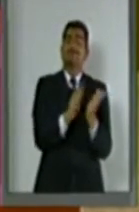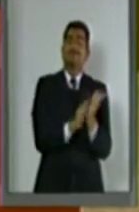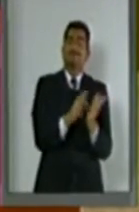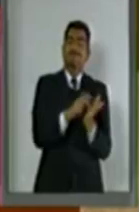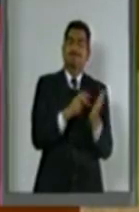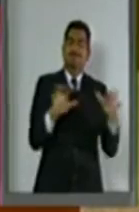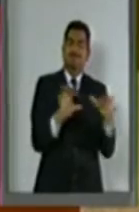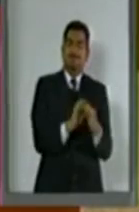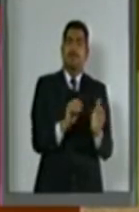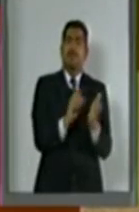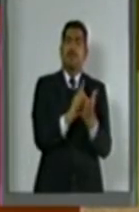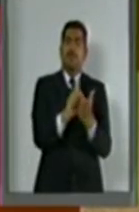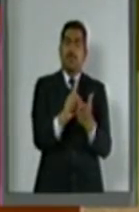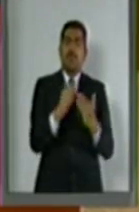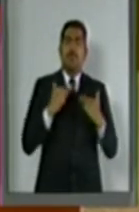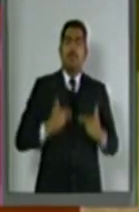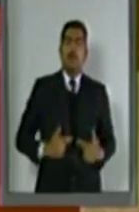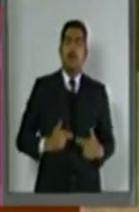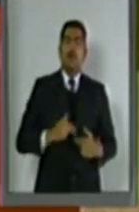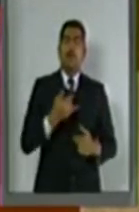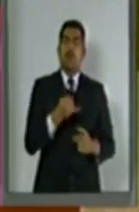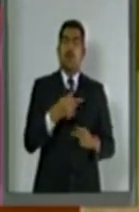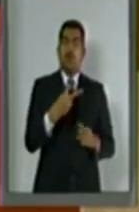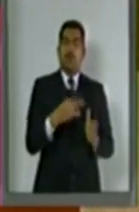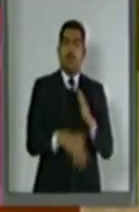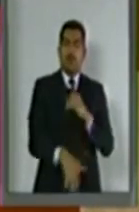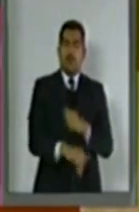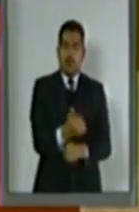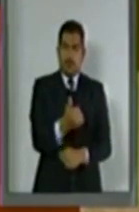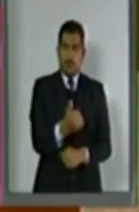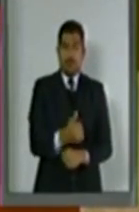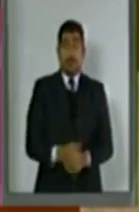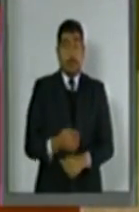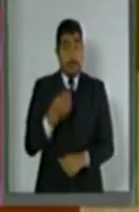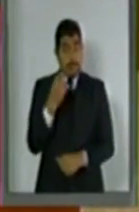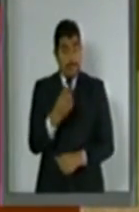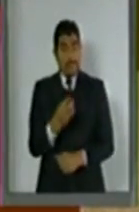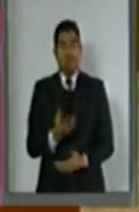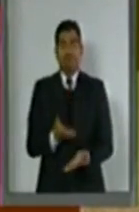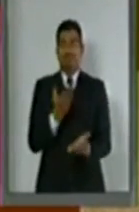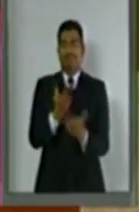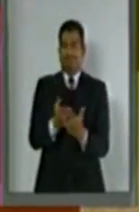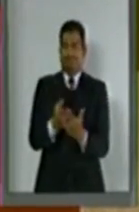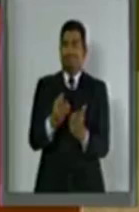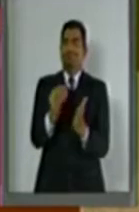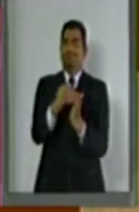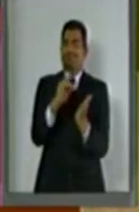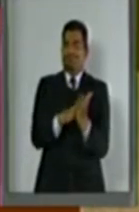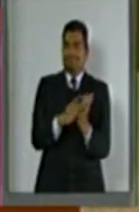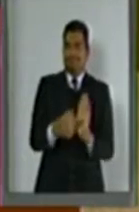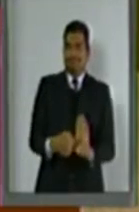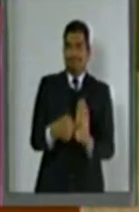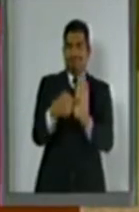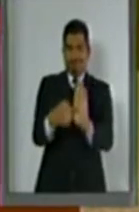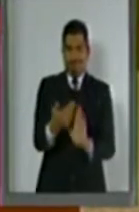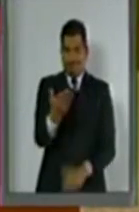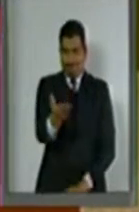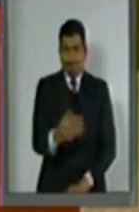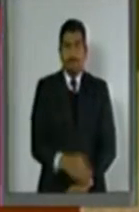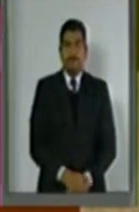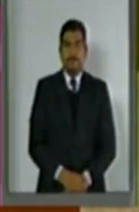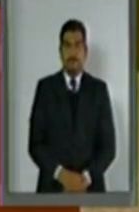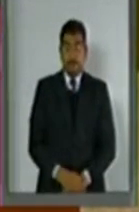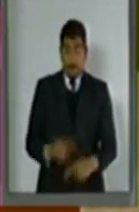de Derechos Humanos de junio de 2011. Por ello, a continuación cito lo siguiente, la